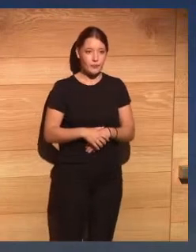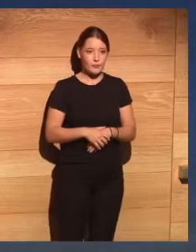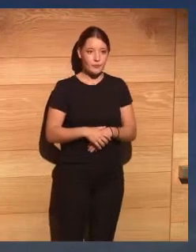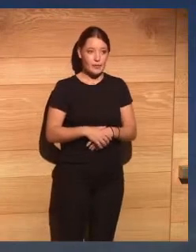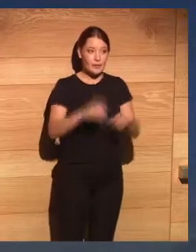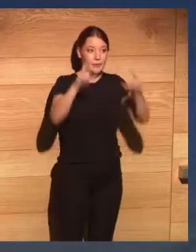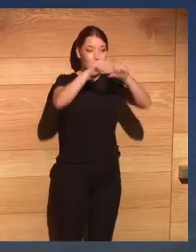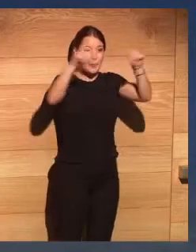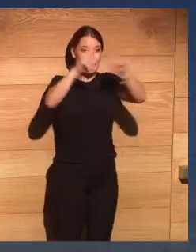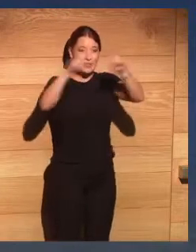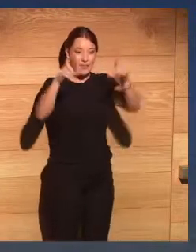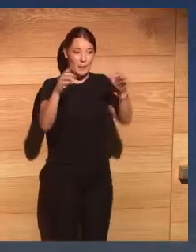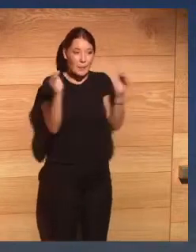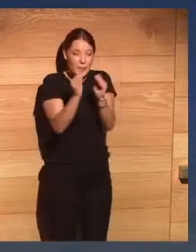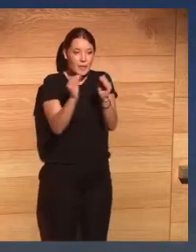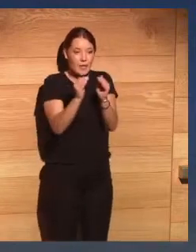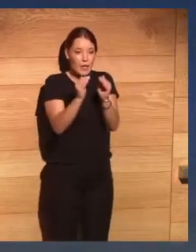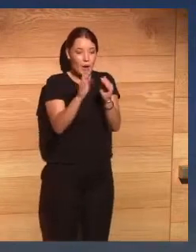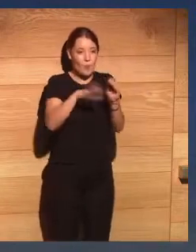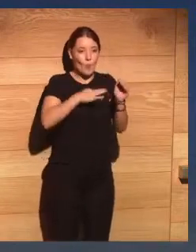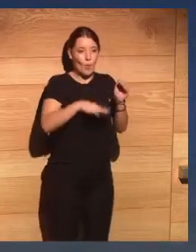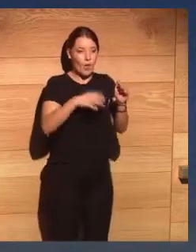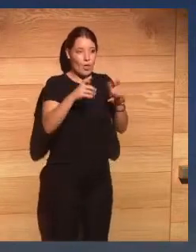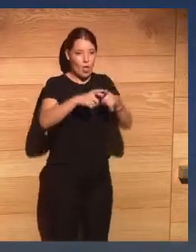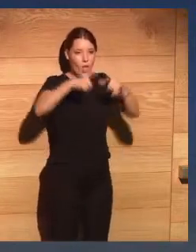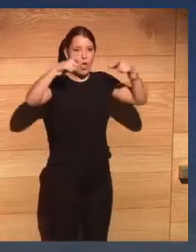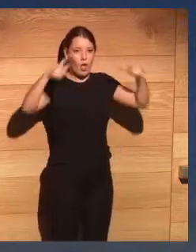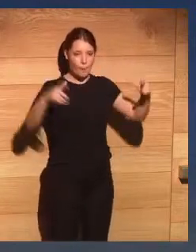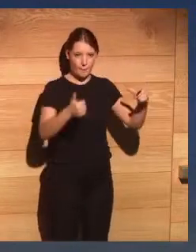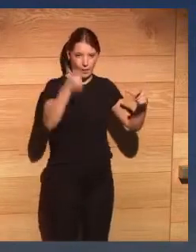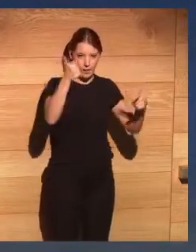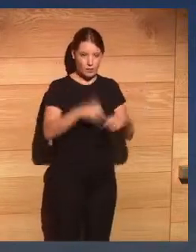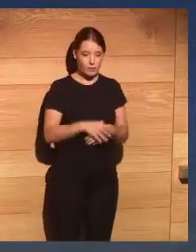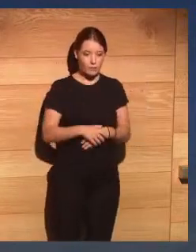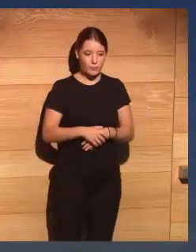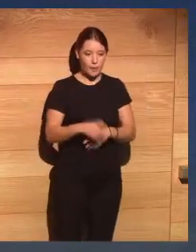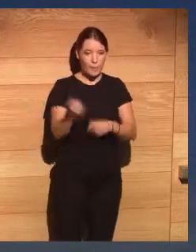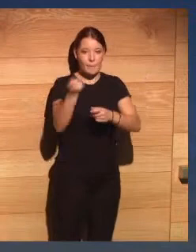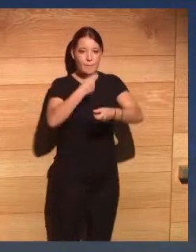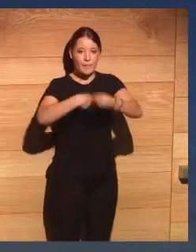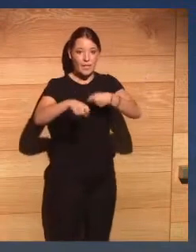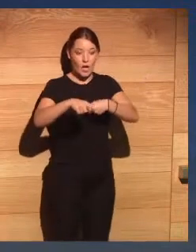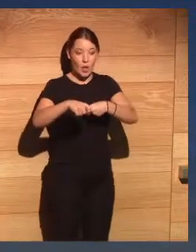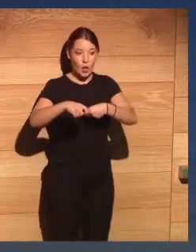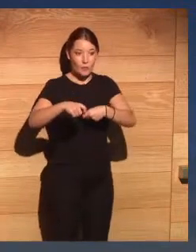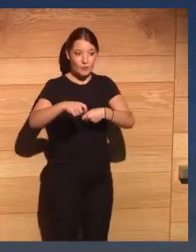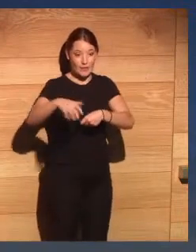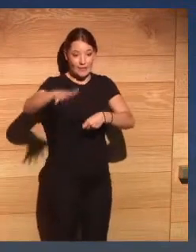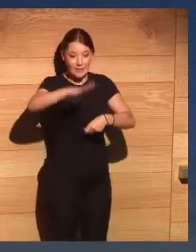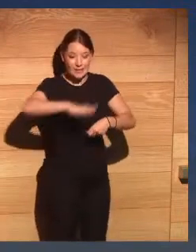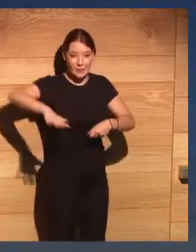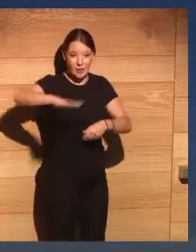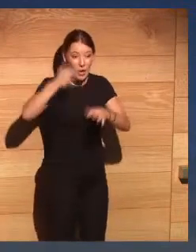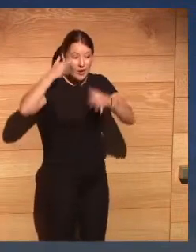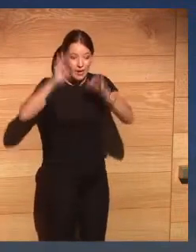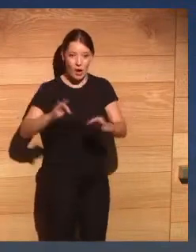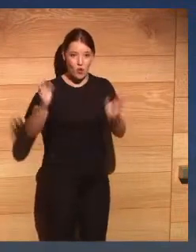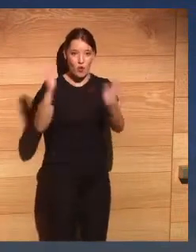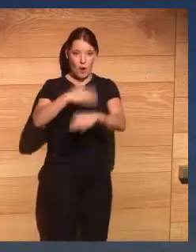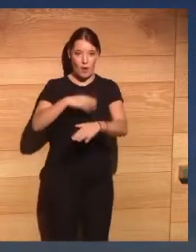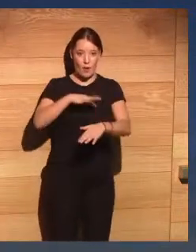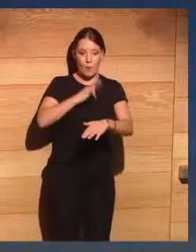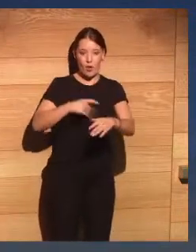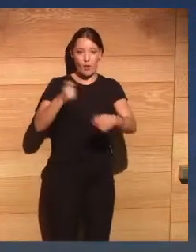empresa crear un mercado virtual sin ubicación física donde operan empresas también carentes de ubicación